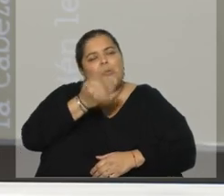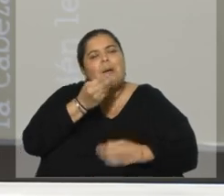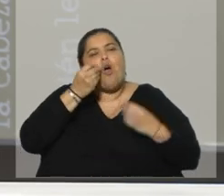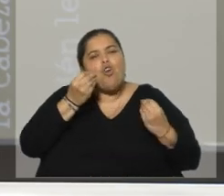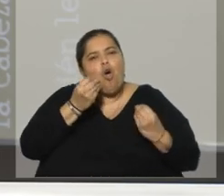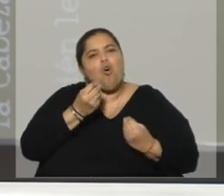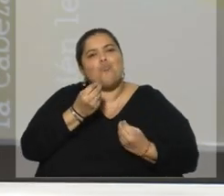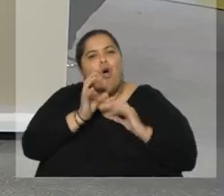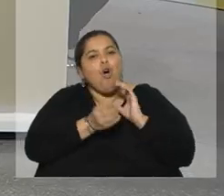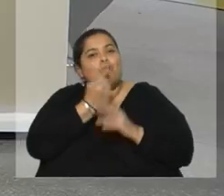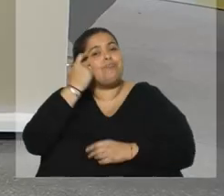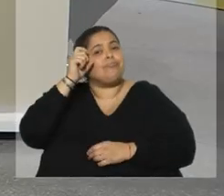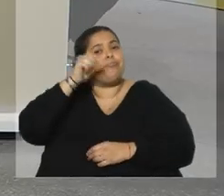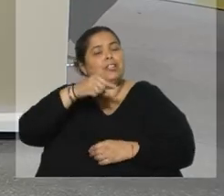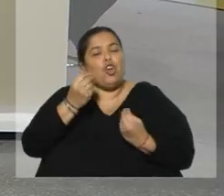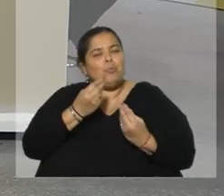efectos tiene.